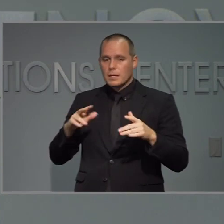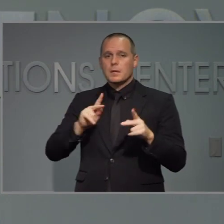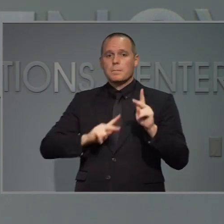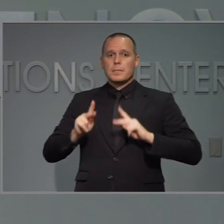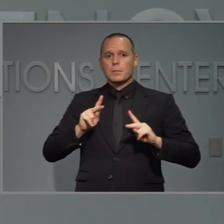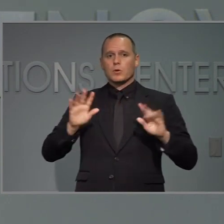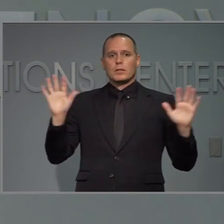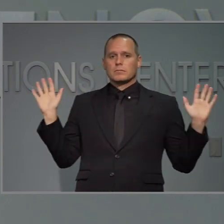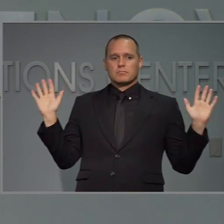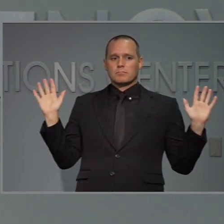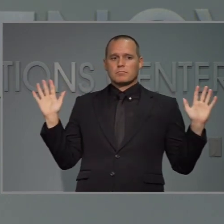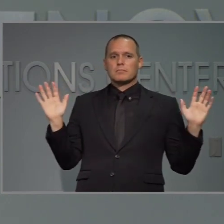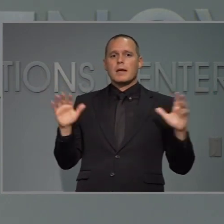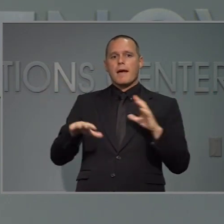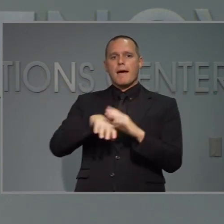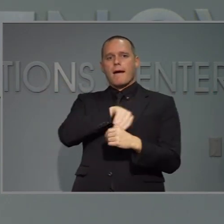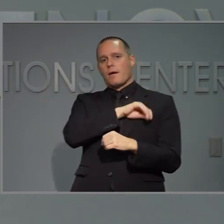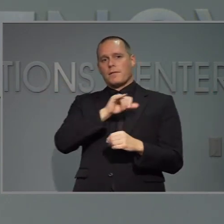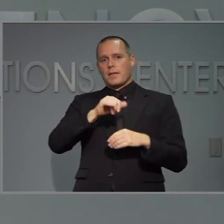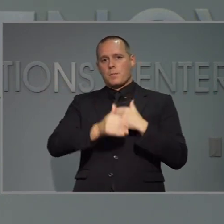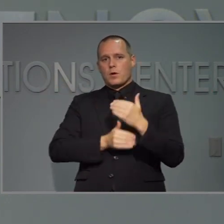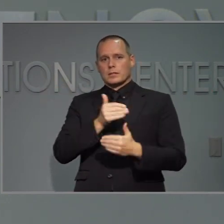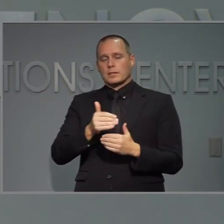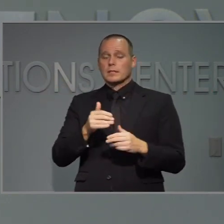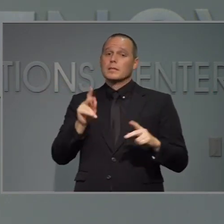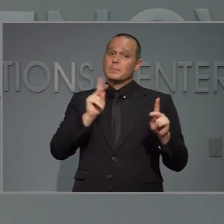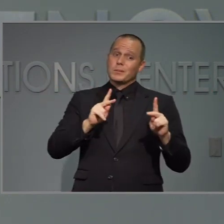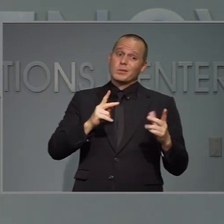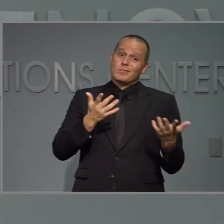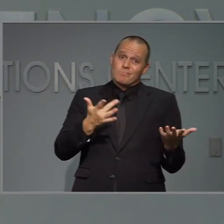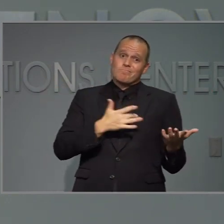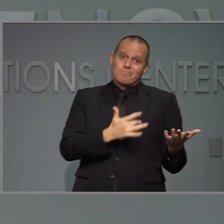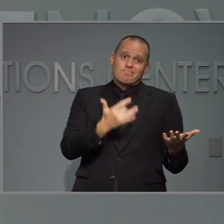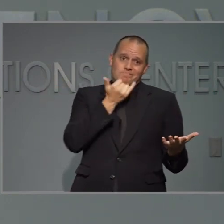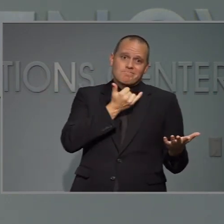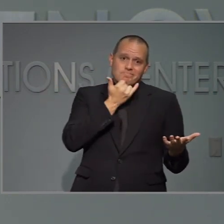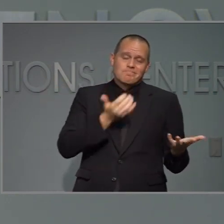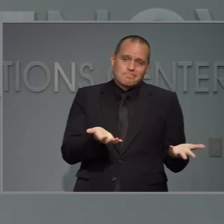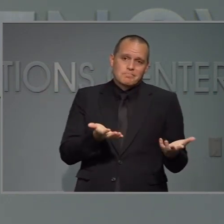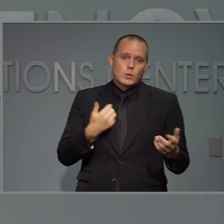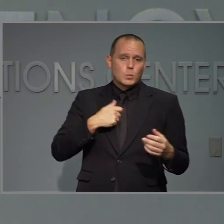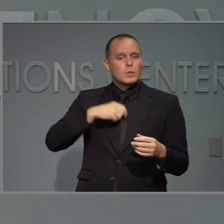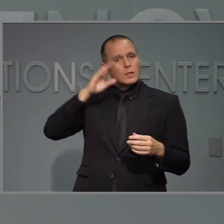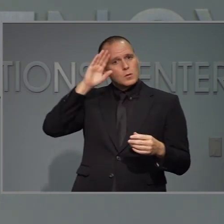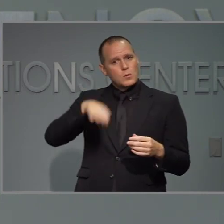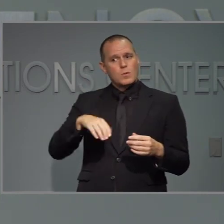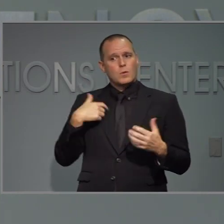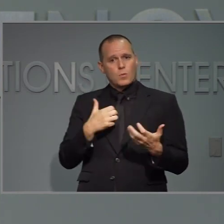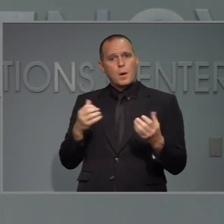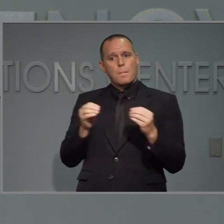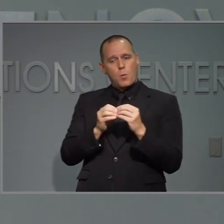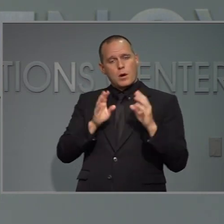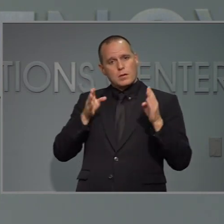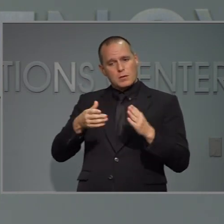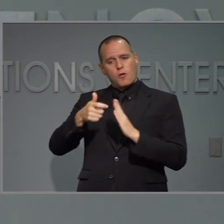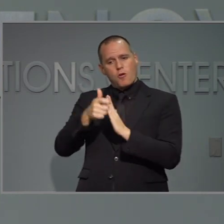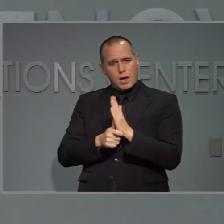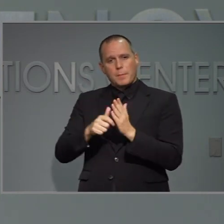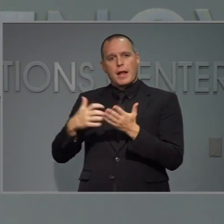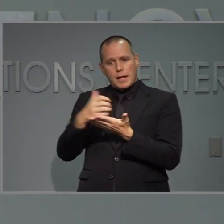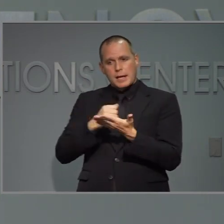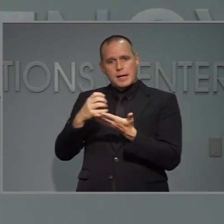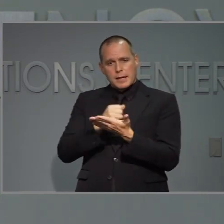para que saquemos a lo humano del proceso cuando hay hay humanos haciendo el proceso puede haber